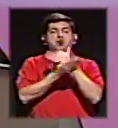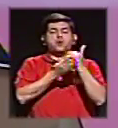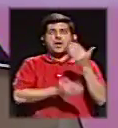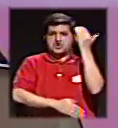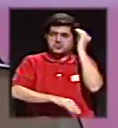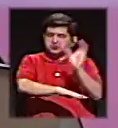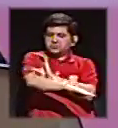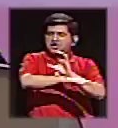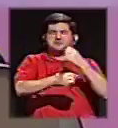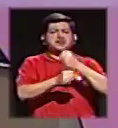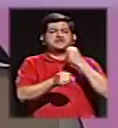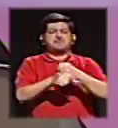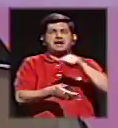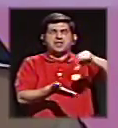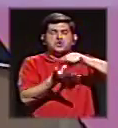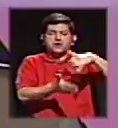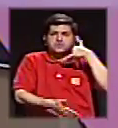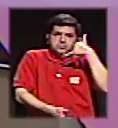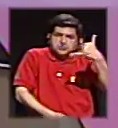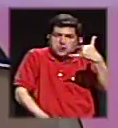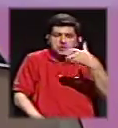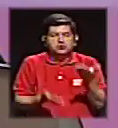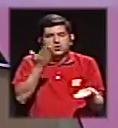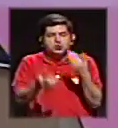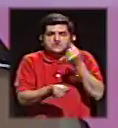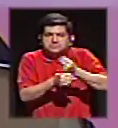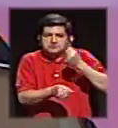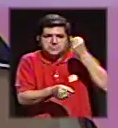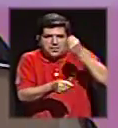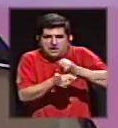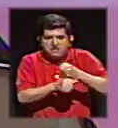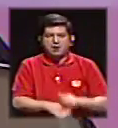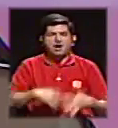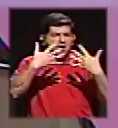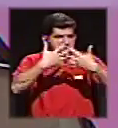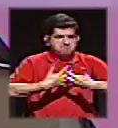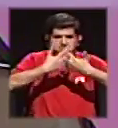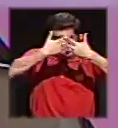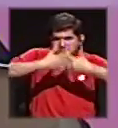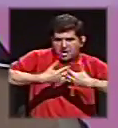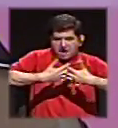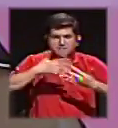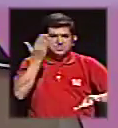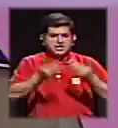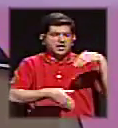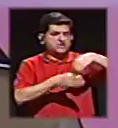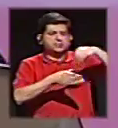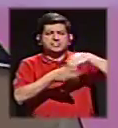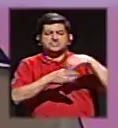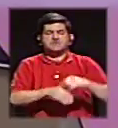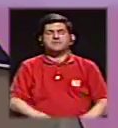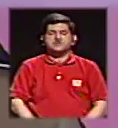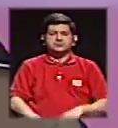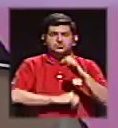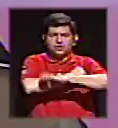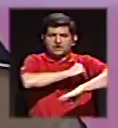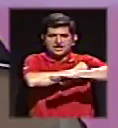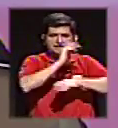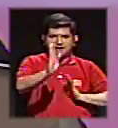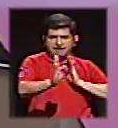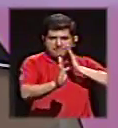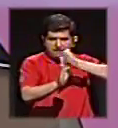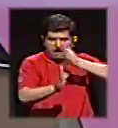computadora para poder trabajar en un call center o trabajar con empresas de inversión extranjera directa.